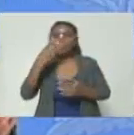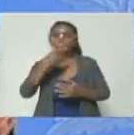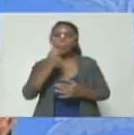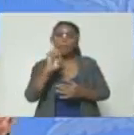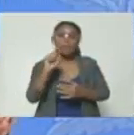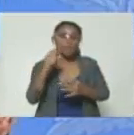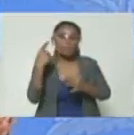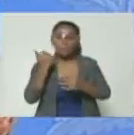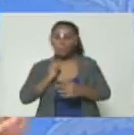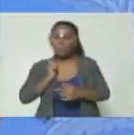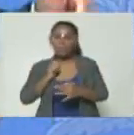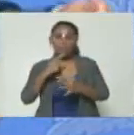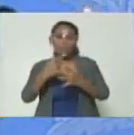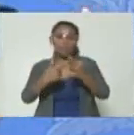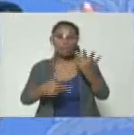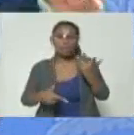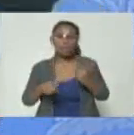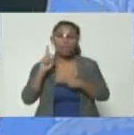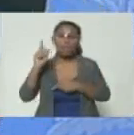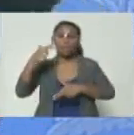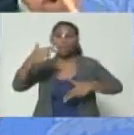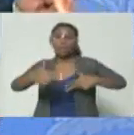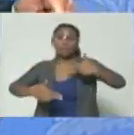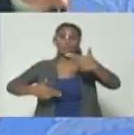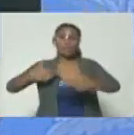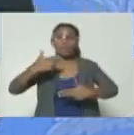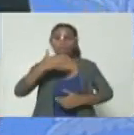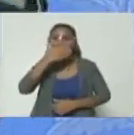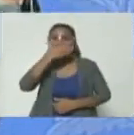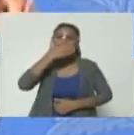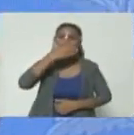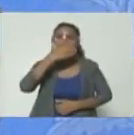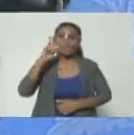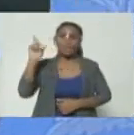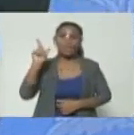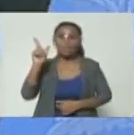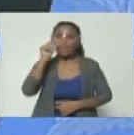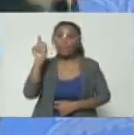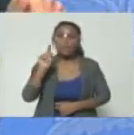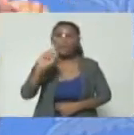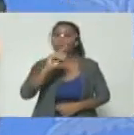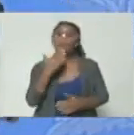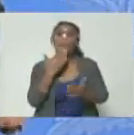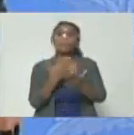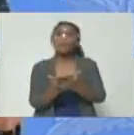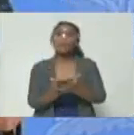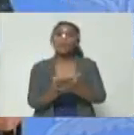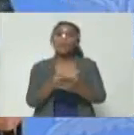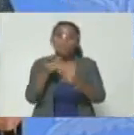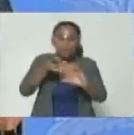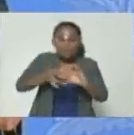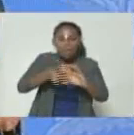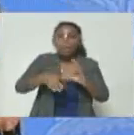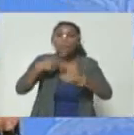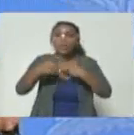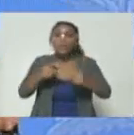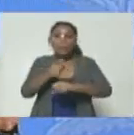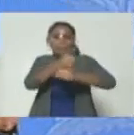Madariaga, estos malandros, estos terroristas, estos delincuentes, no le pidieron carnet político en el momento de dispararles.